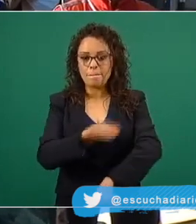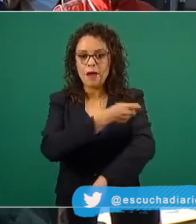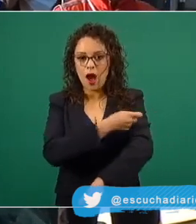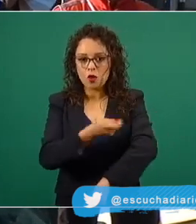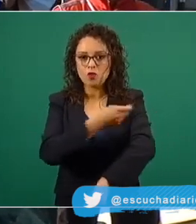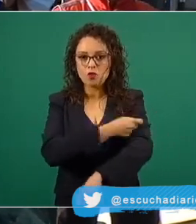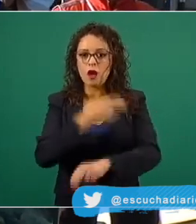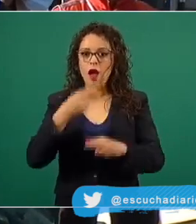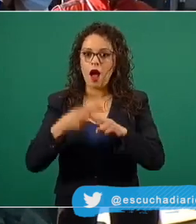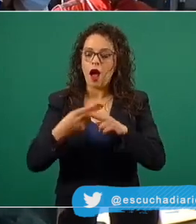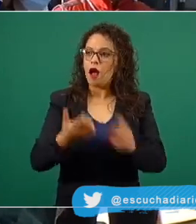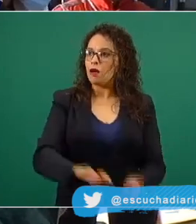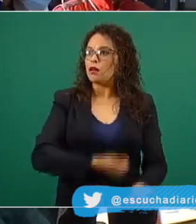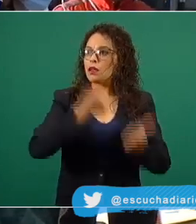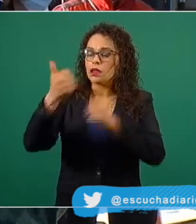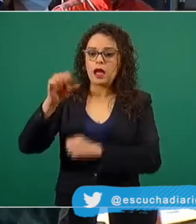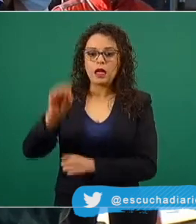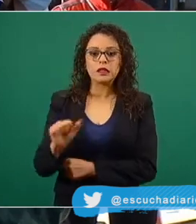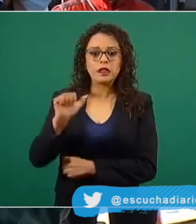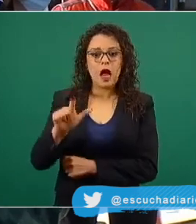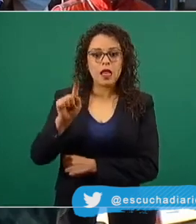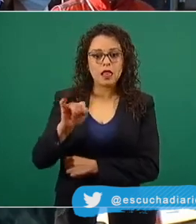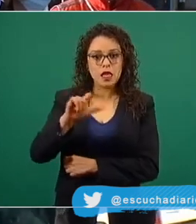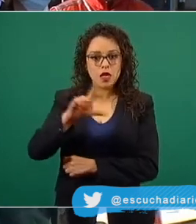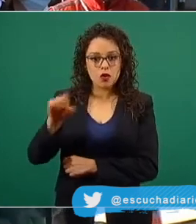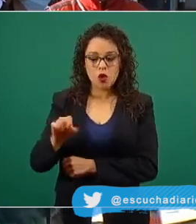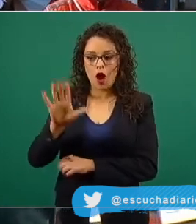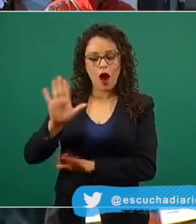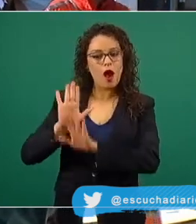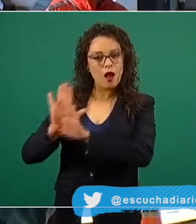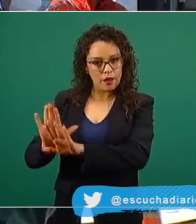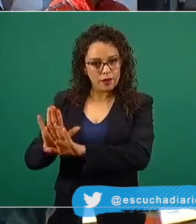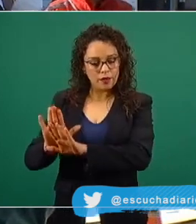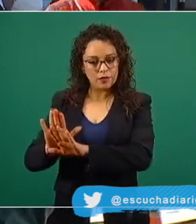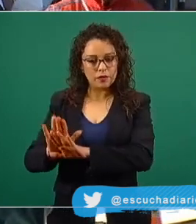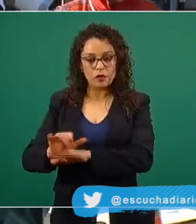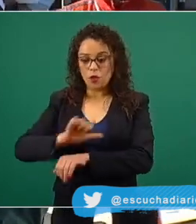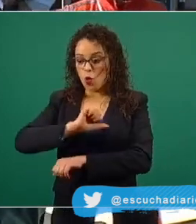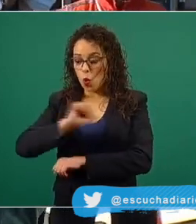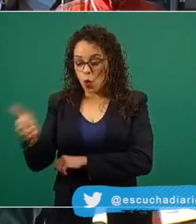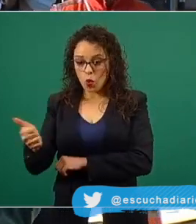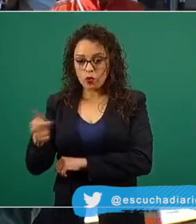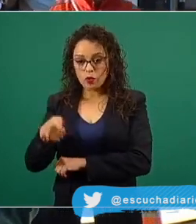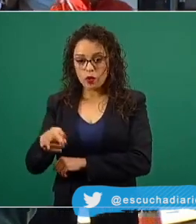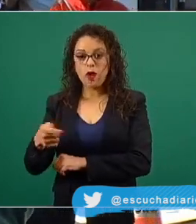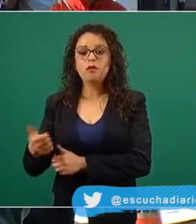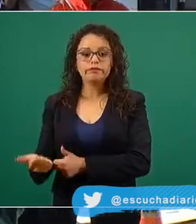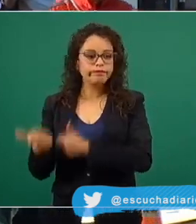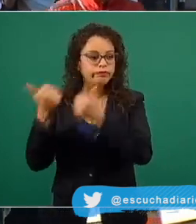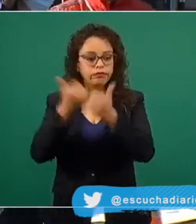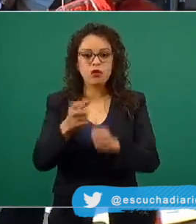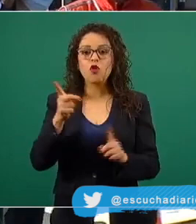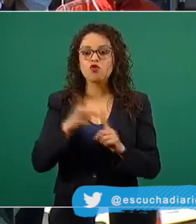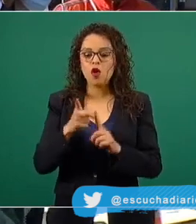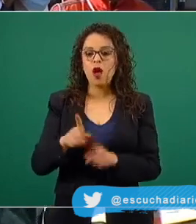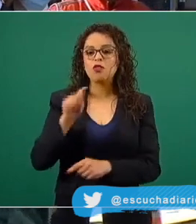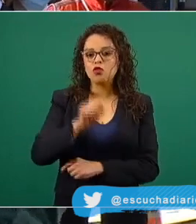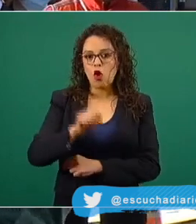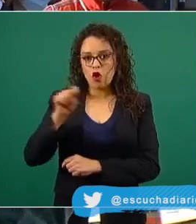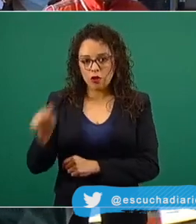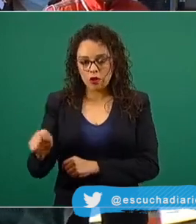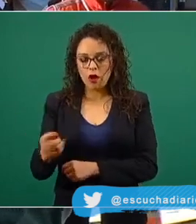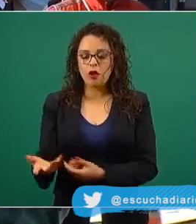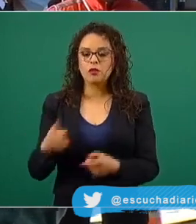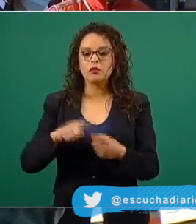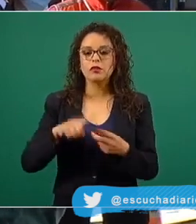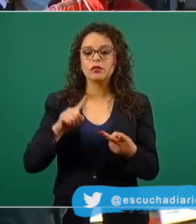De ahí en Saltillo se queda una parte de ellas y el resto que se va a distribuir a Torreón, Piedras